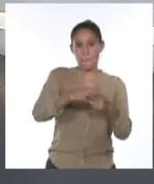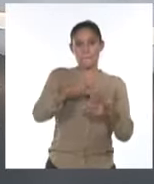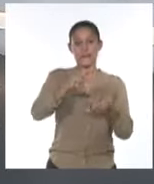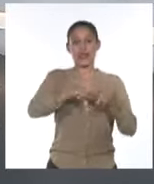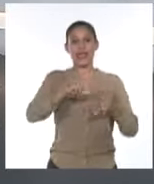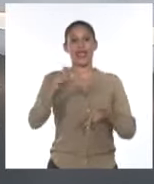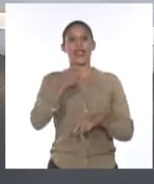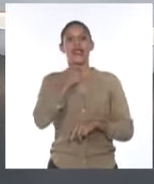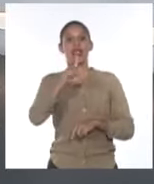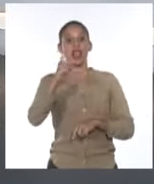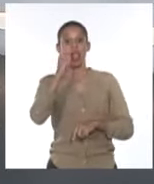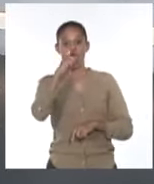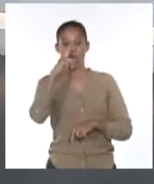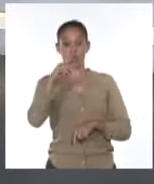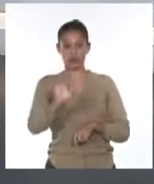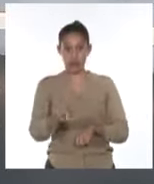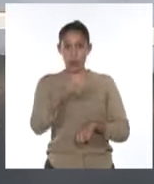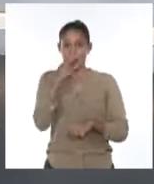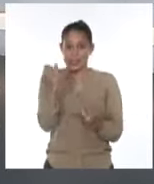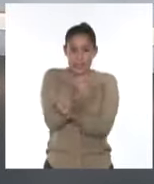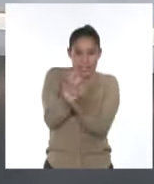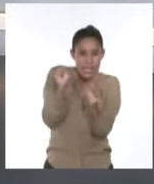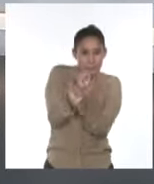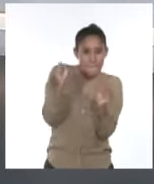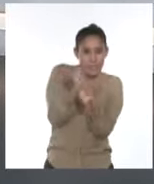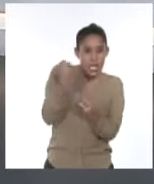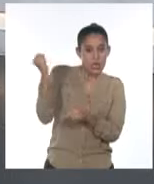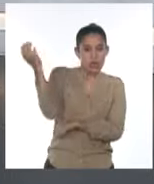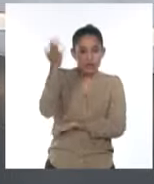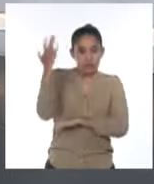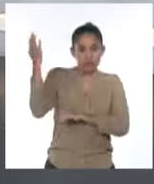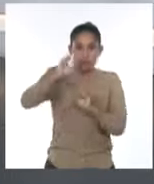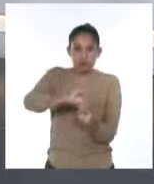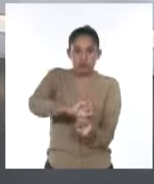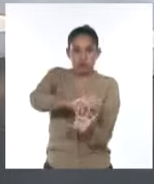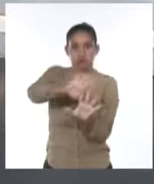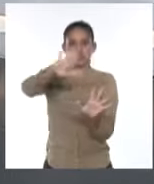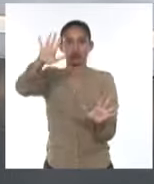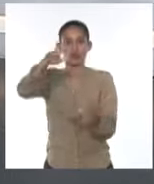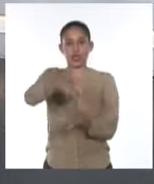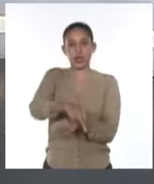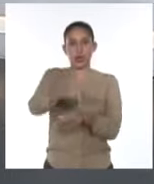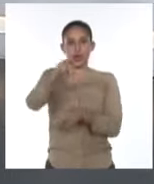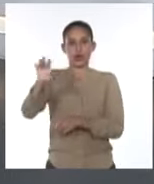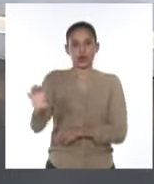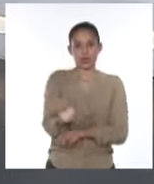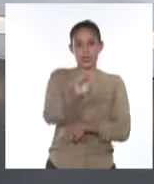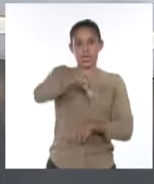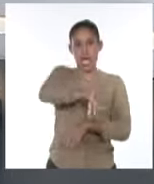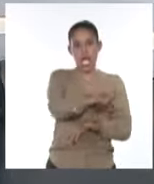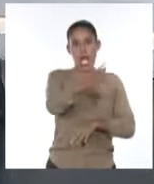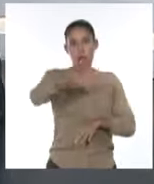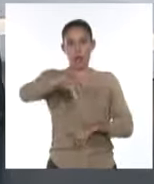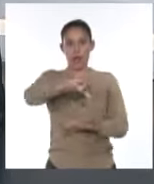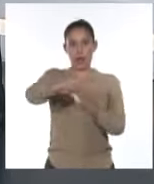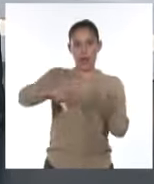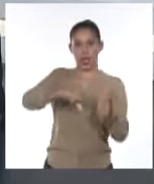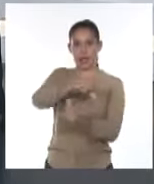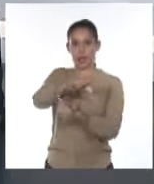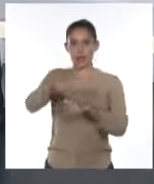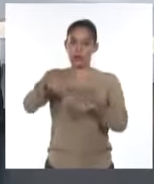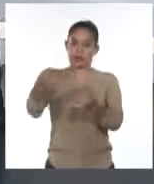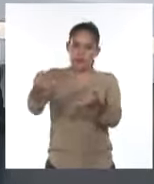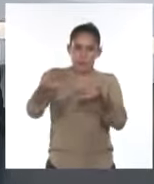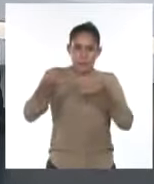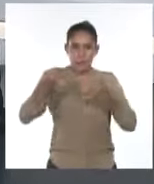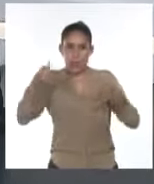de hoy en el seno de la amplia zona de bajas presiones que transitaba hacia el noroeste por aguas del mar Caribe Occidental. Un avión de reconocimiento